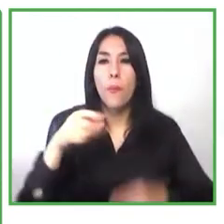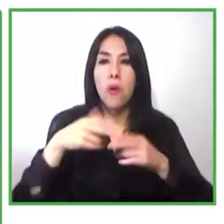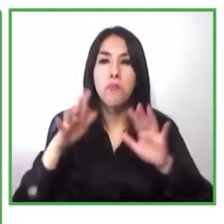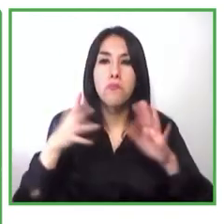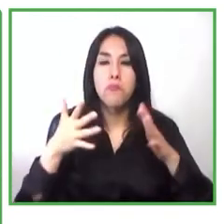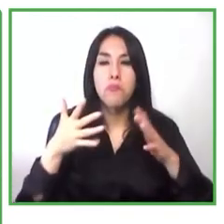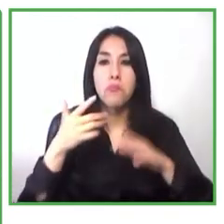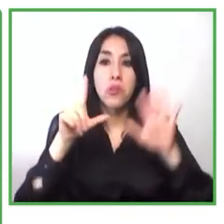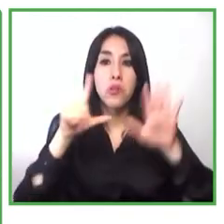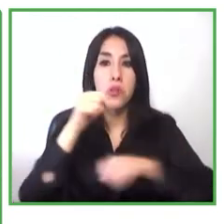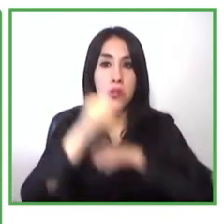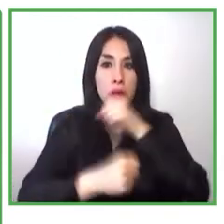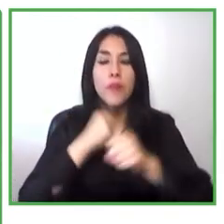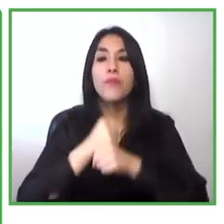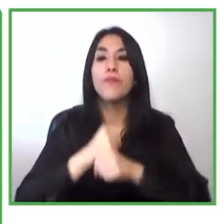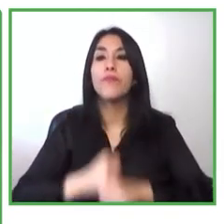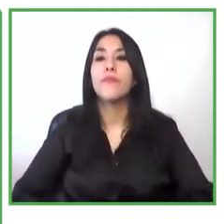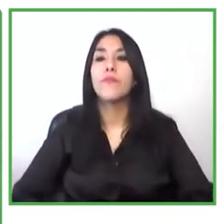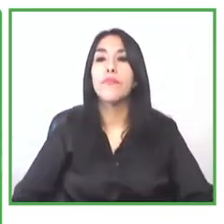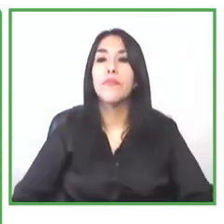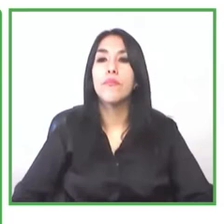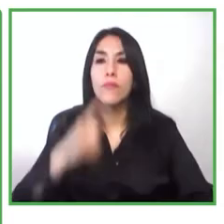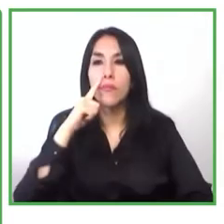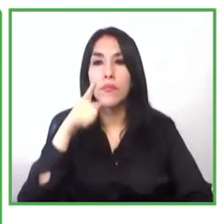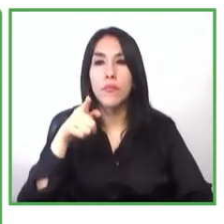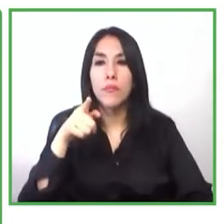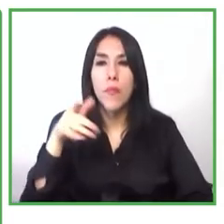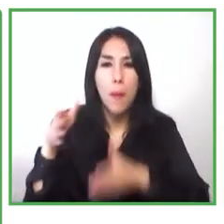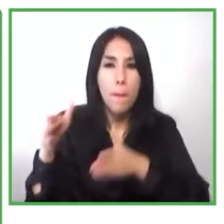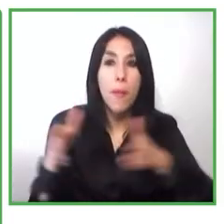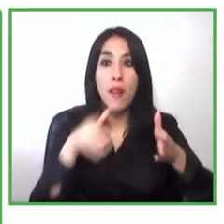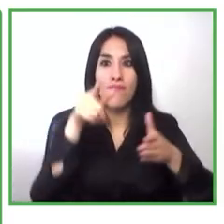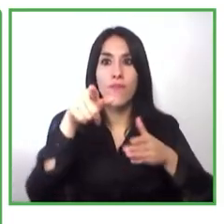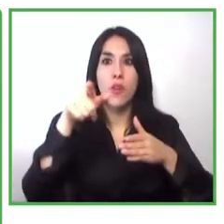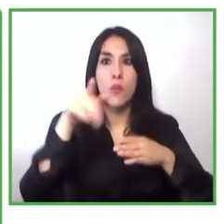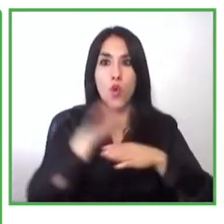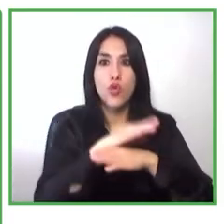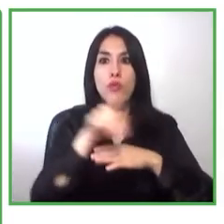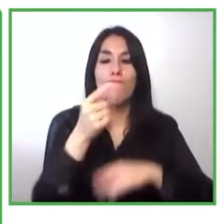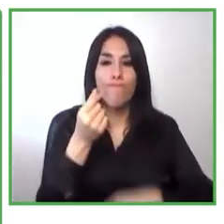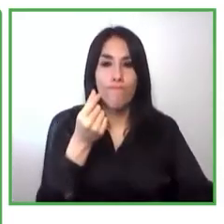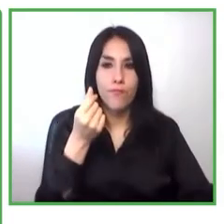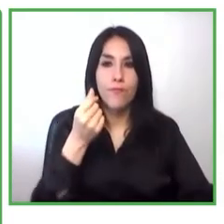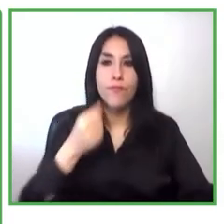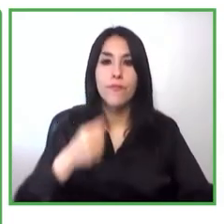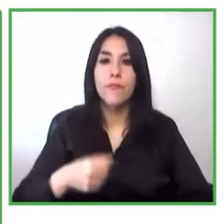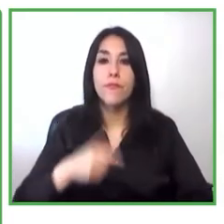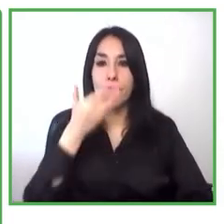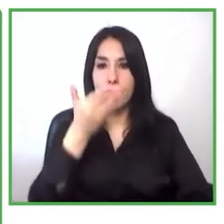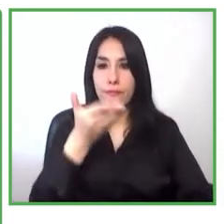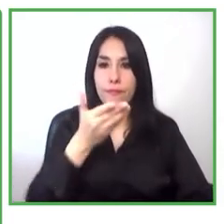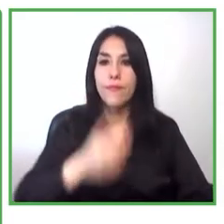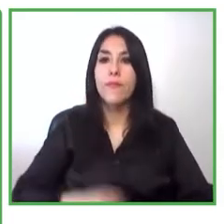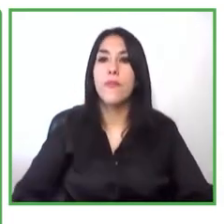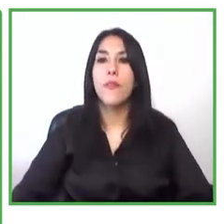en el ámbito del emprendimiento social actualmente trabaja como consultor en la Universidad de Minnesota desarrollando materiales de formación sobre